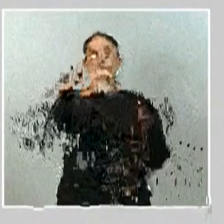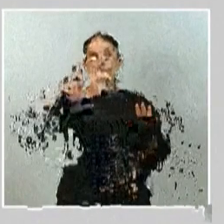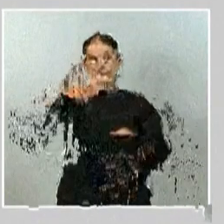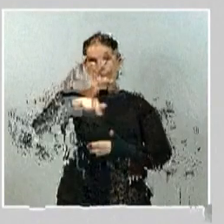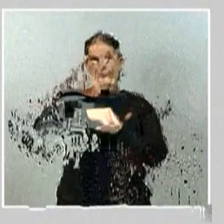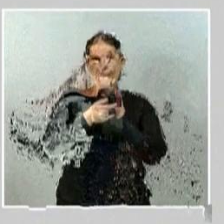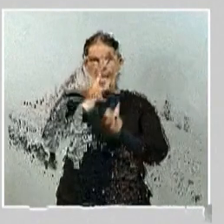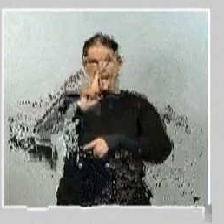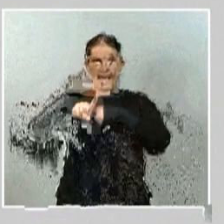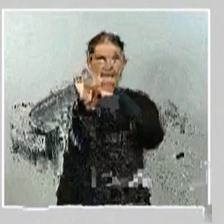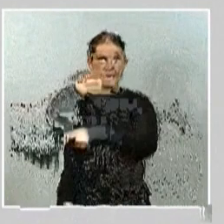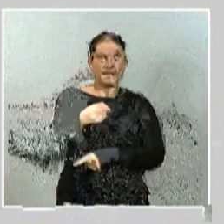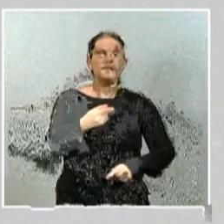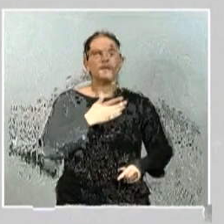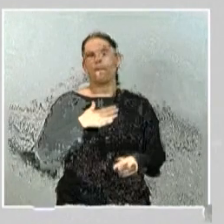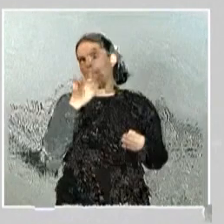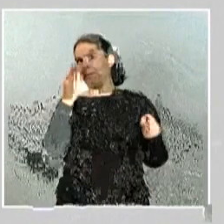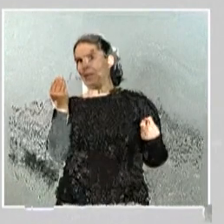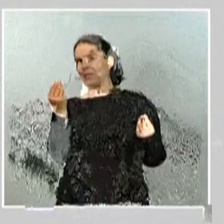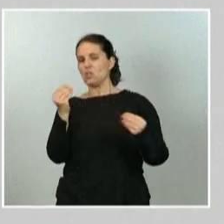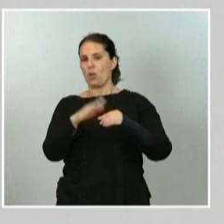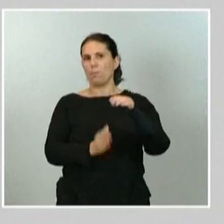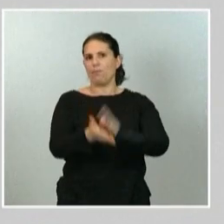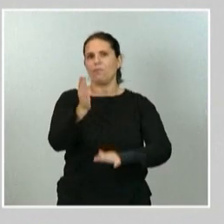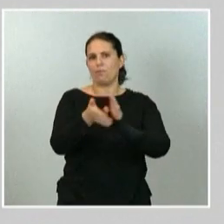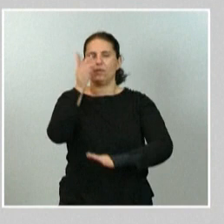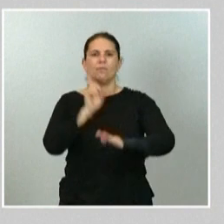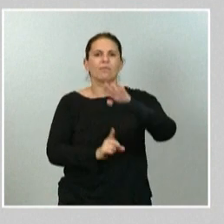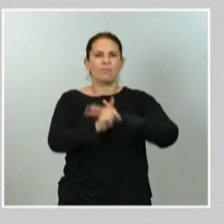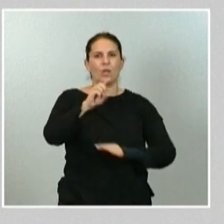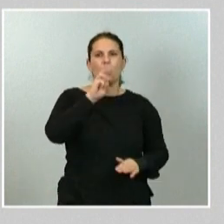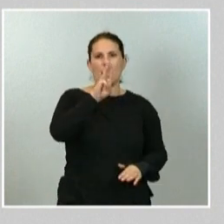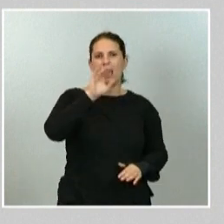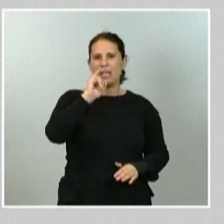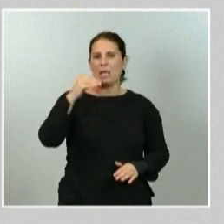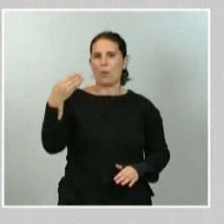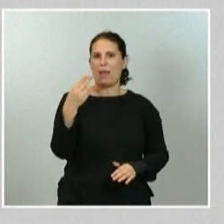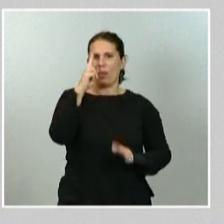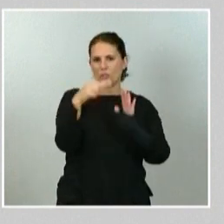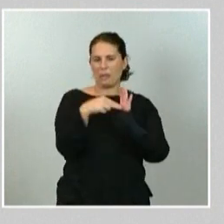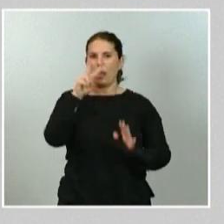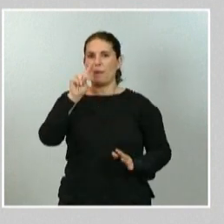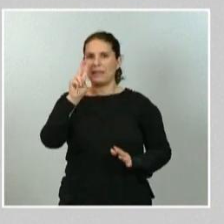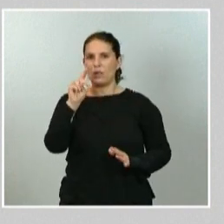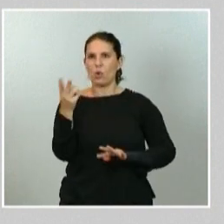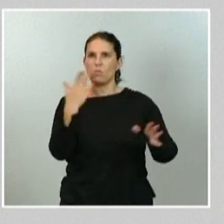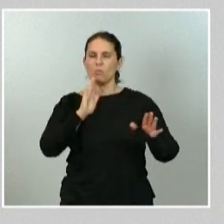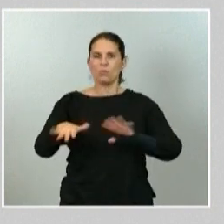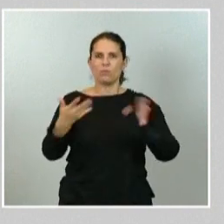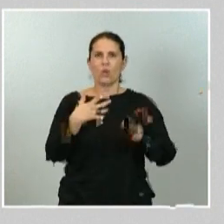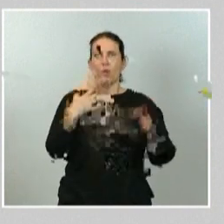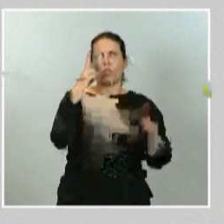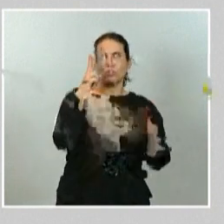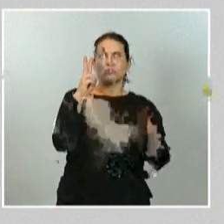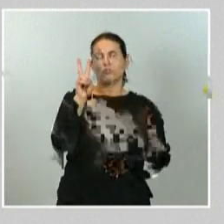previsiones apuntan a un crecimiento del PIB en 2021 de entre dos y tres puntos porcentuales superior al que